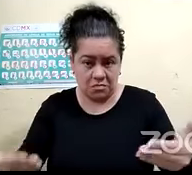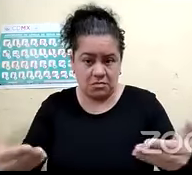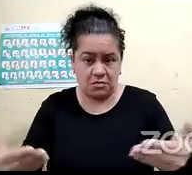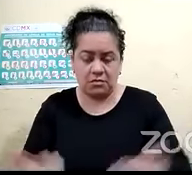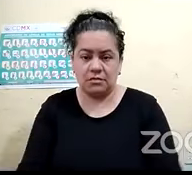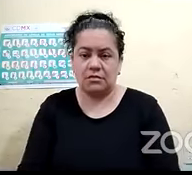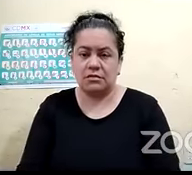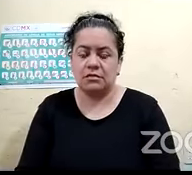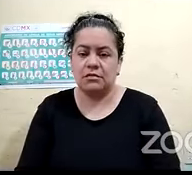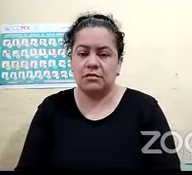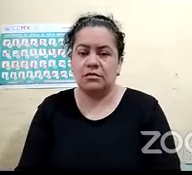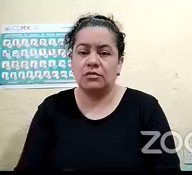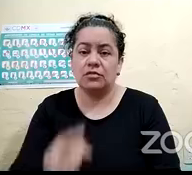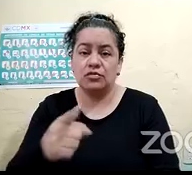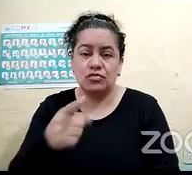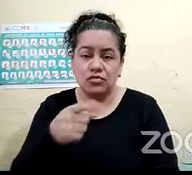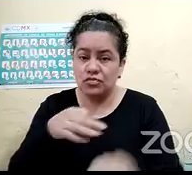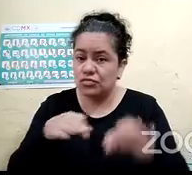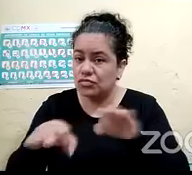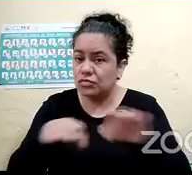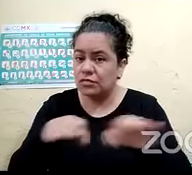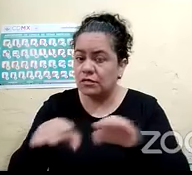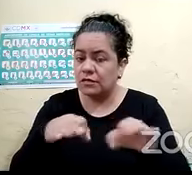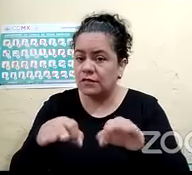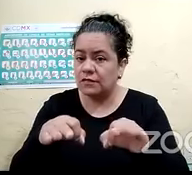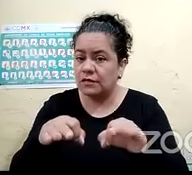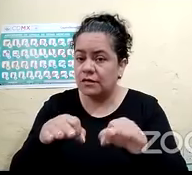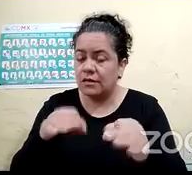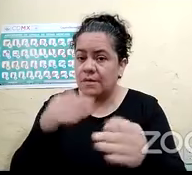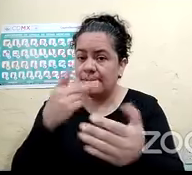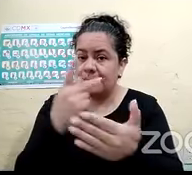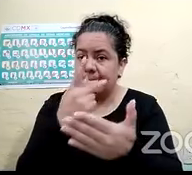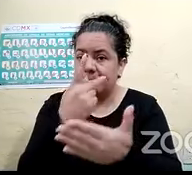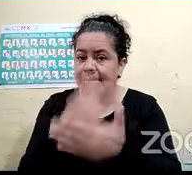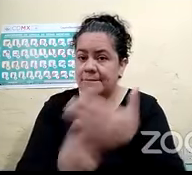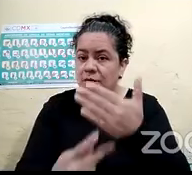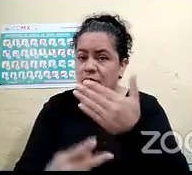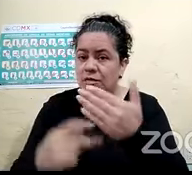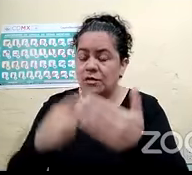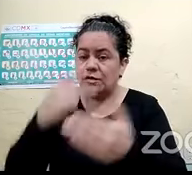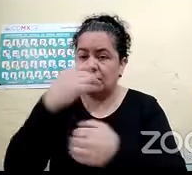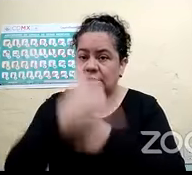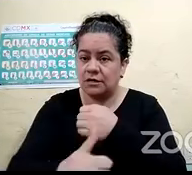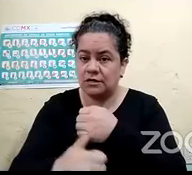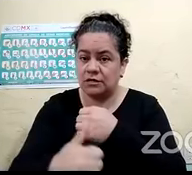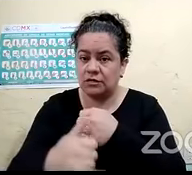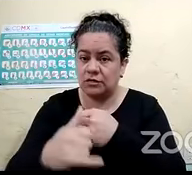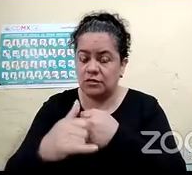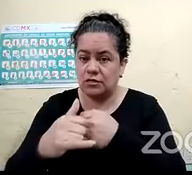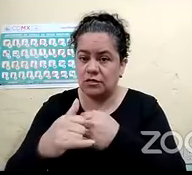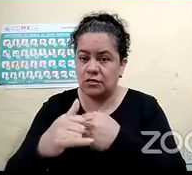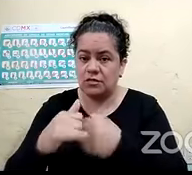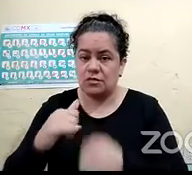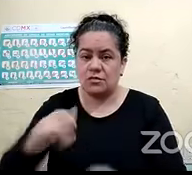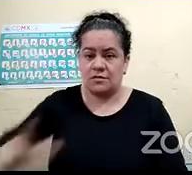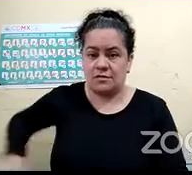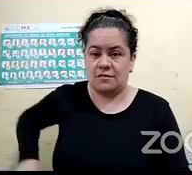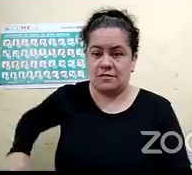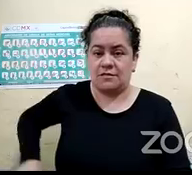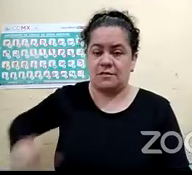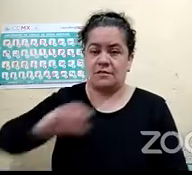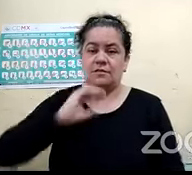Actualmente colaboro en el proyecto de la jefa de gobierno que hace poquitos días fue, pues,